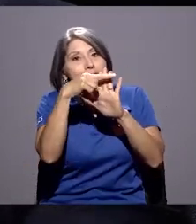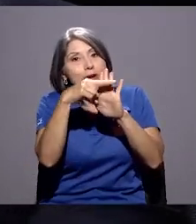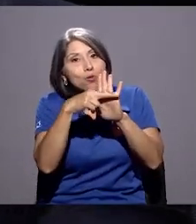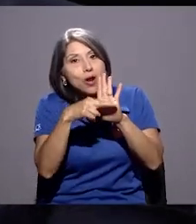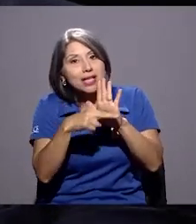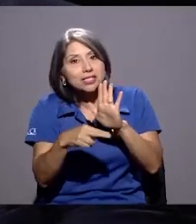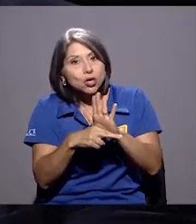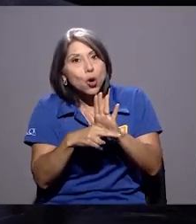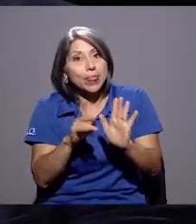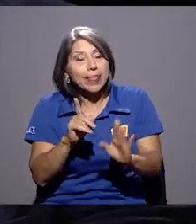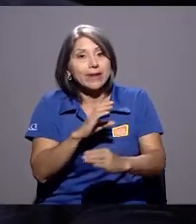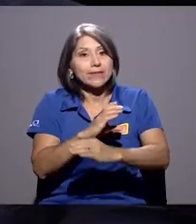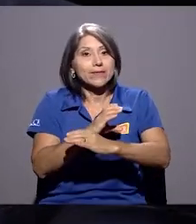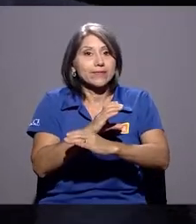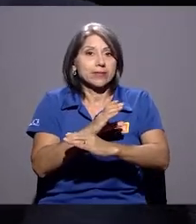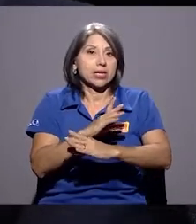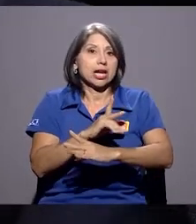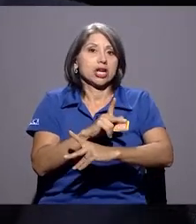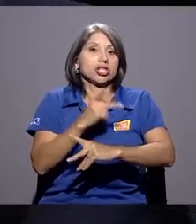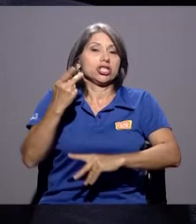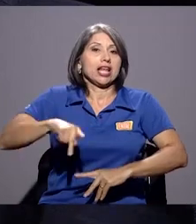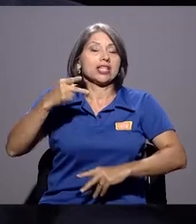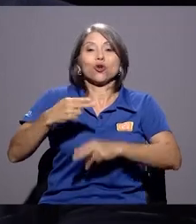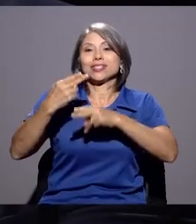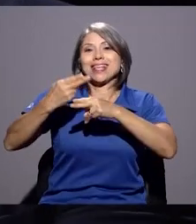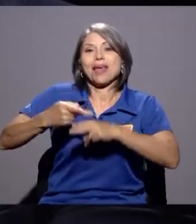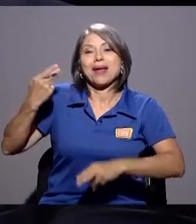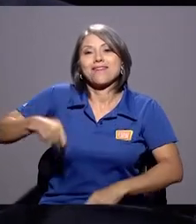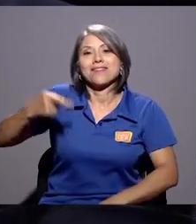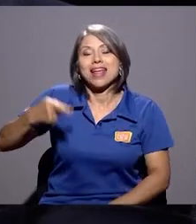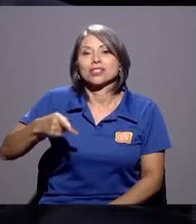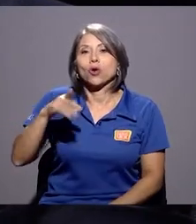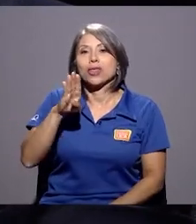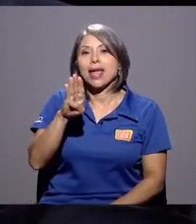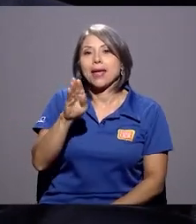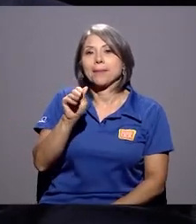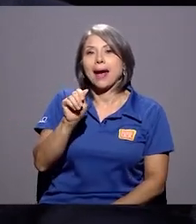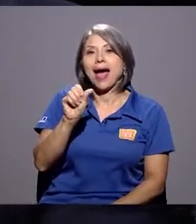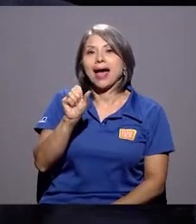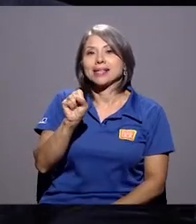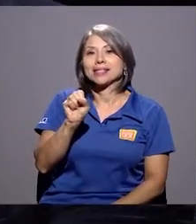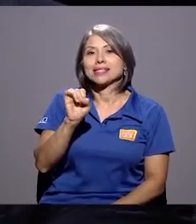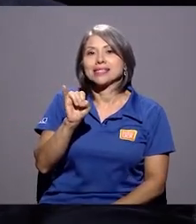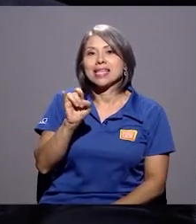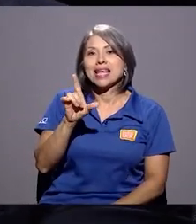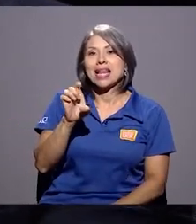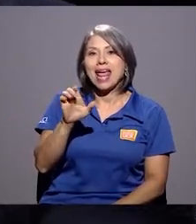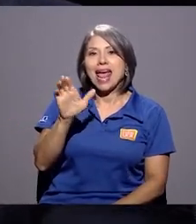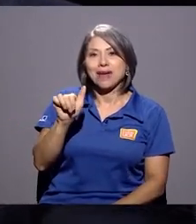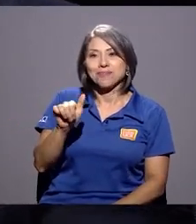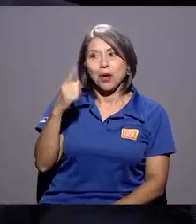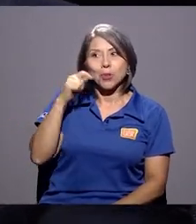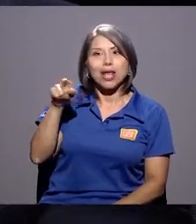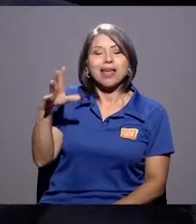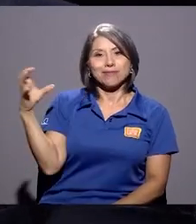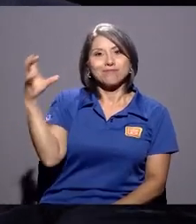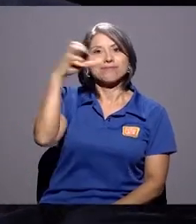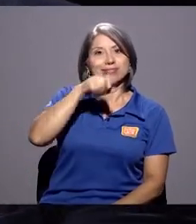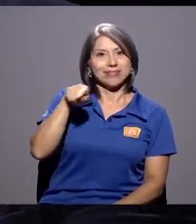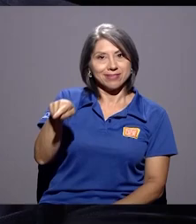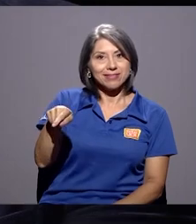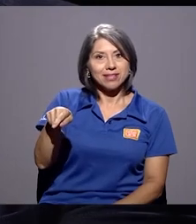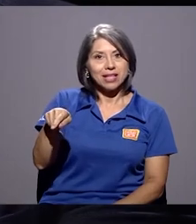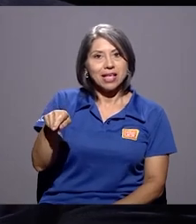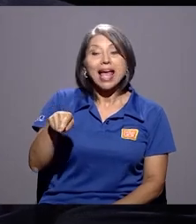riesgo, se llama riesgo de Basilea porque fue donde se definió esa, digamos, estructura. Y debe de haber